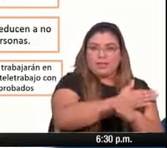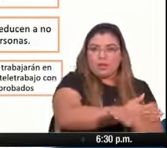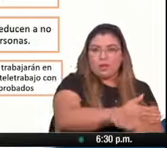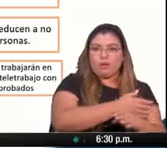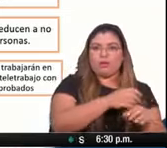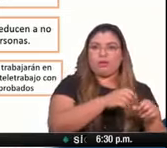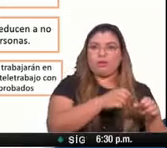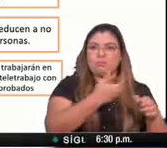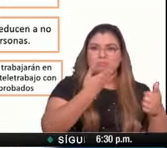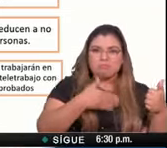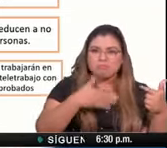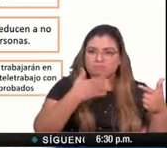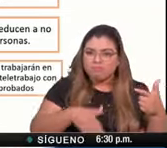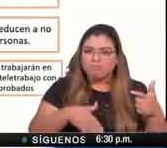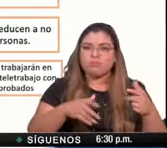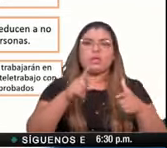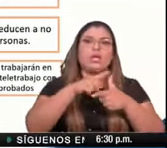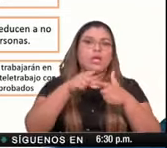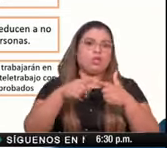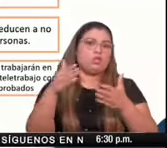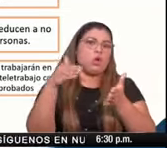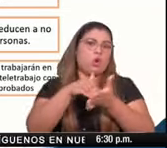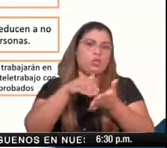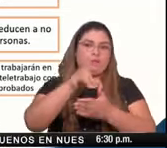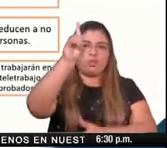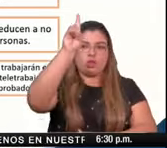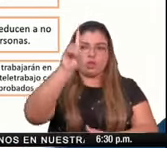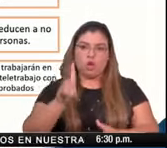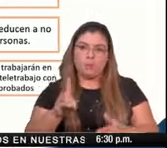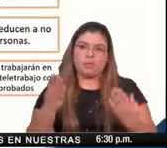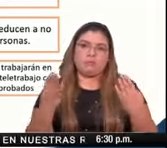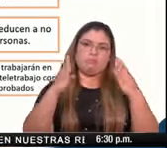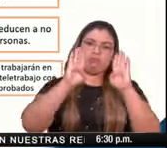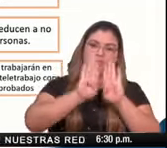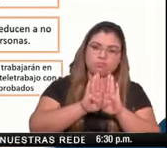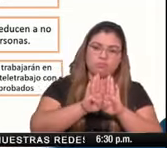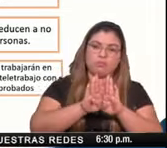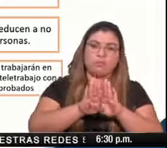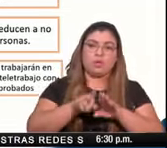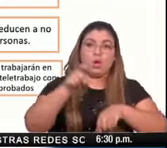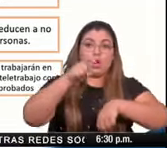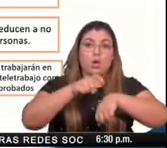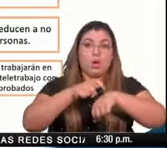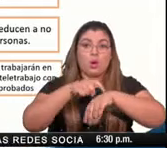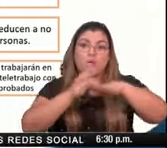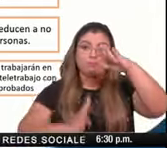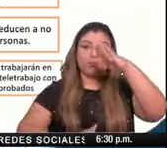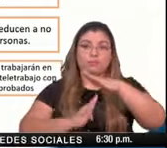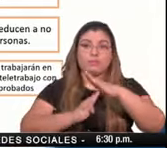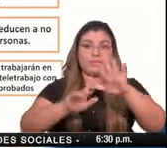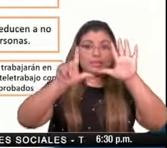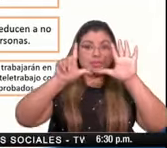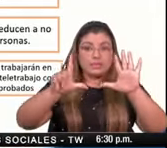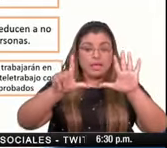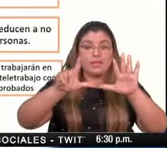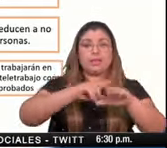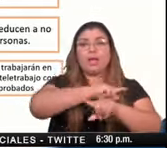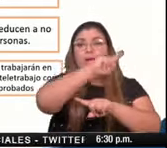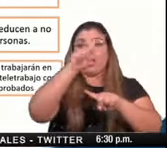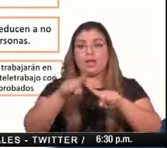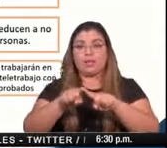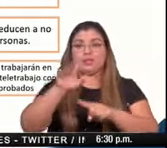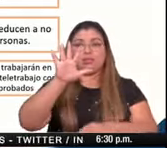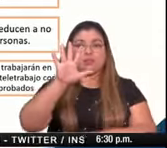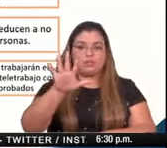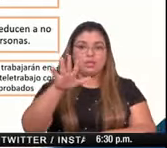regresamos al cierre de los domingos se incrementa el toque de queda de 7 a 5 de la